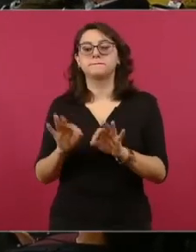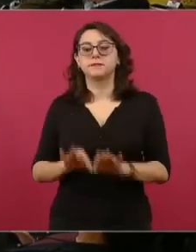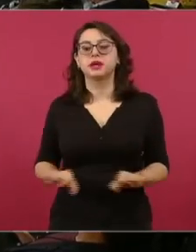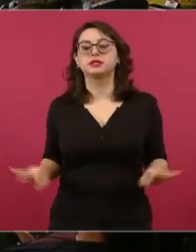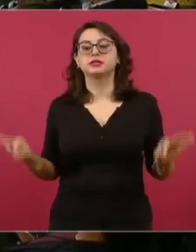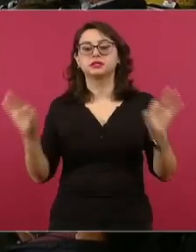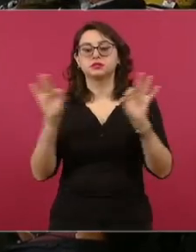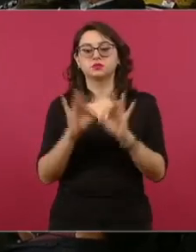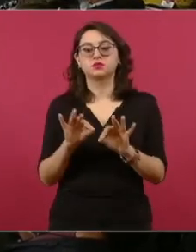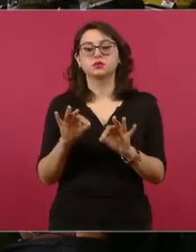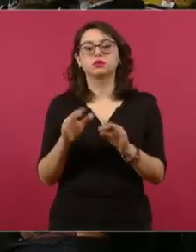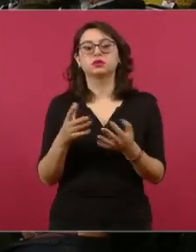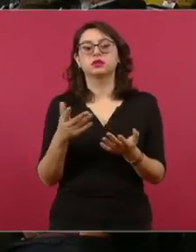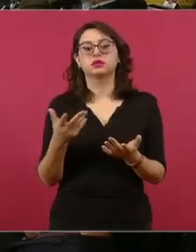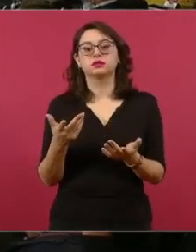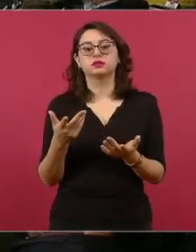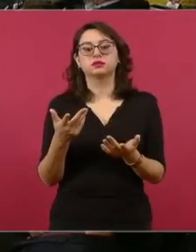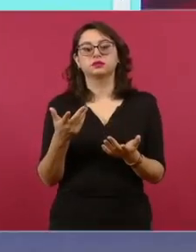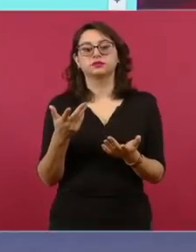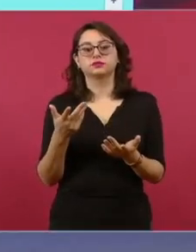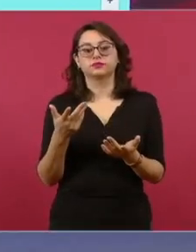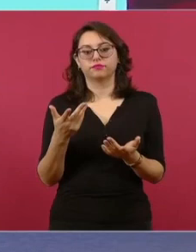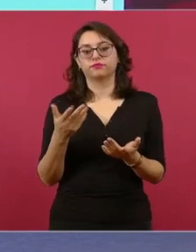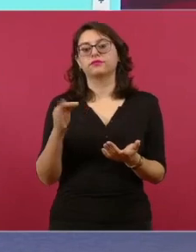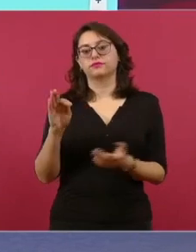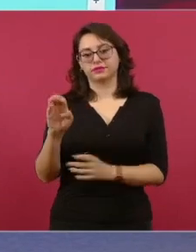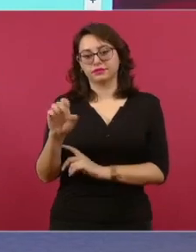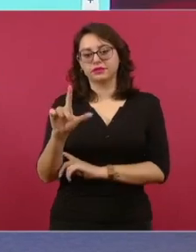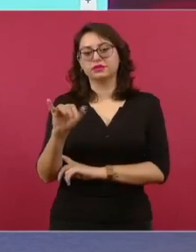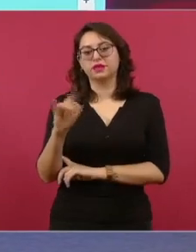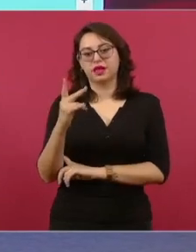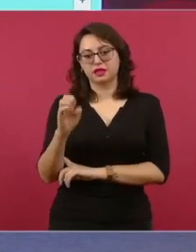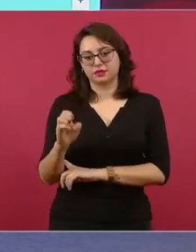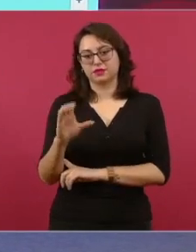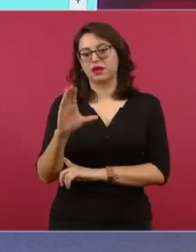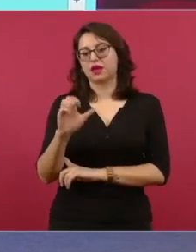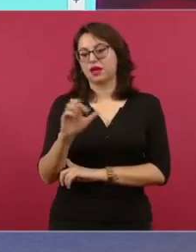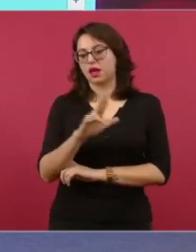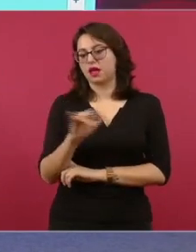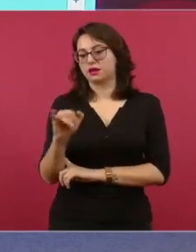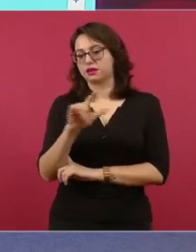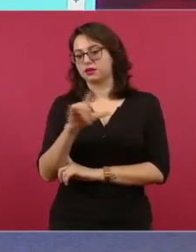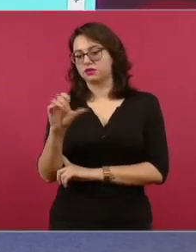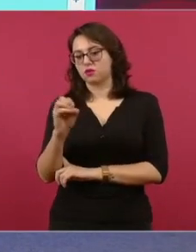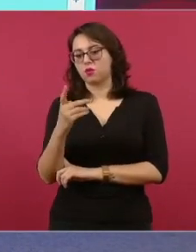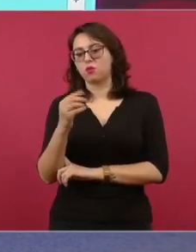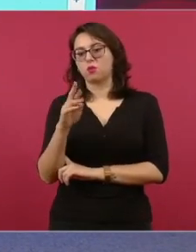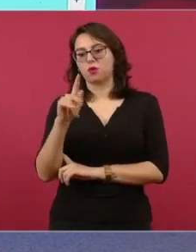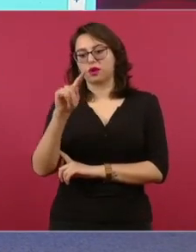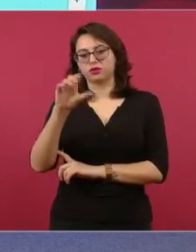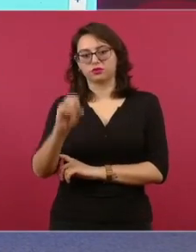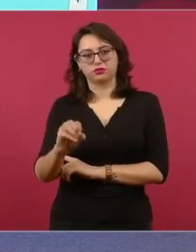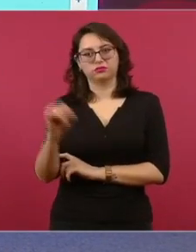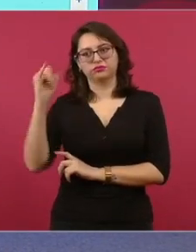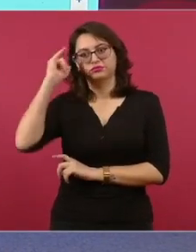Javier fue Felipe Carrillo Puerto, que